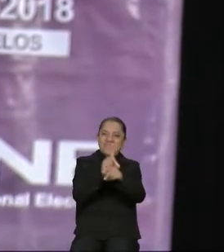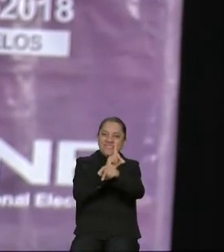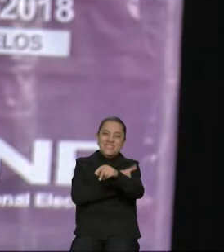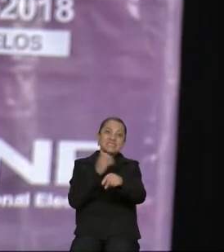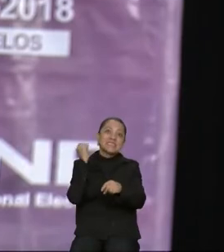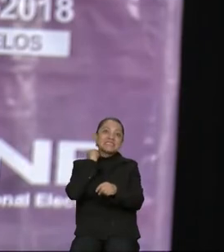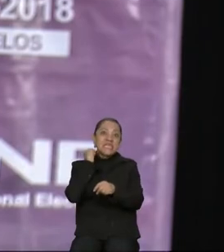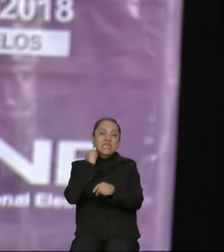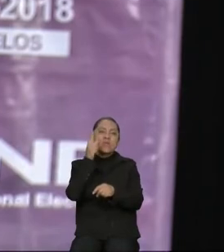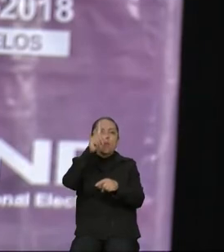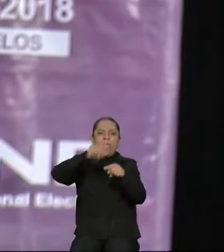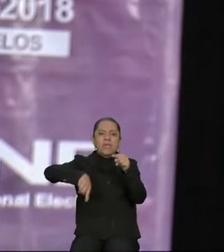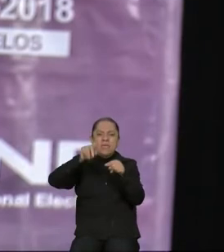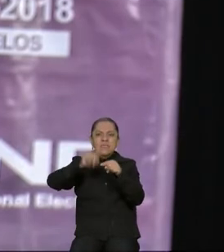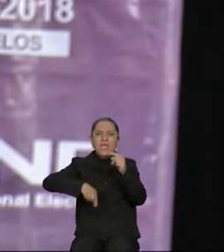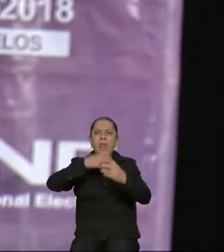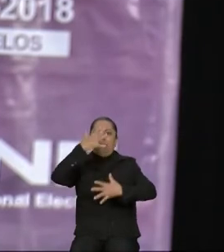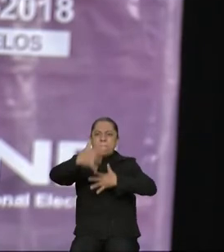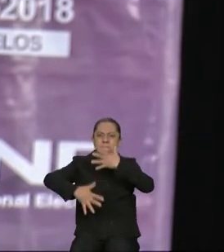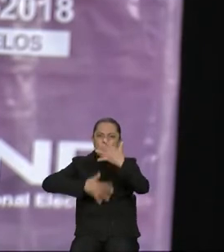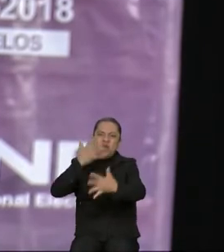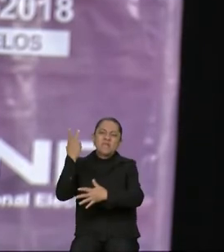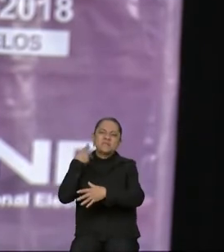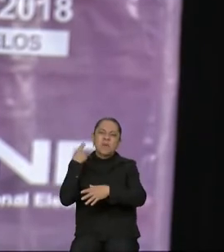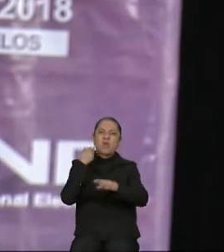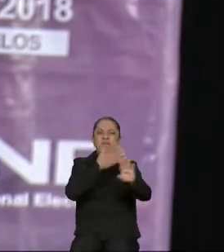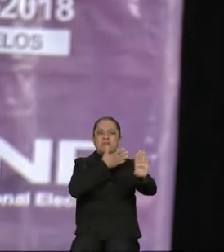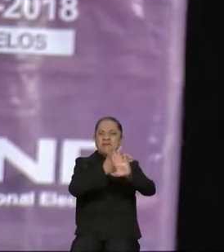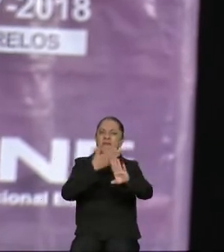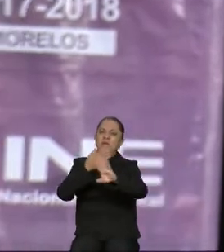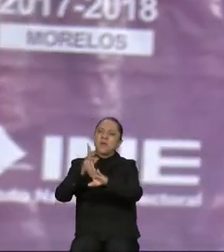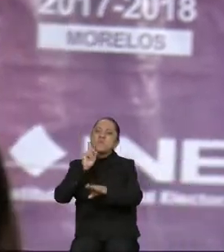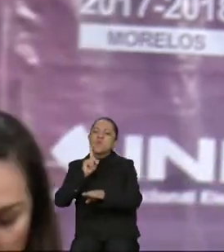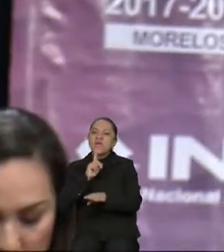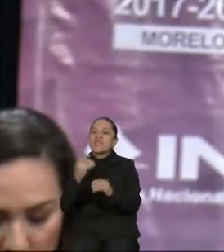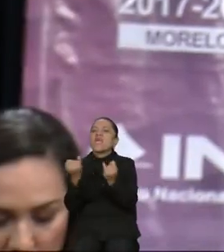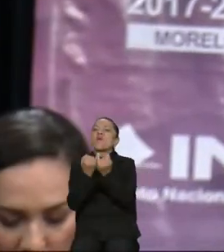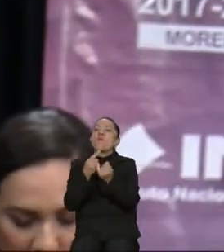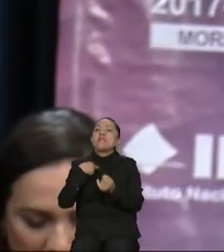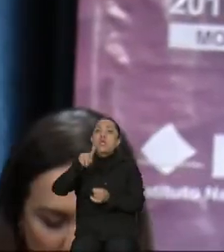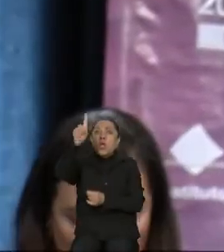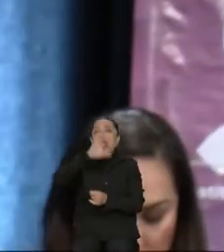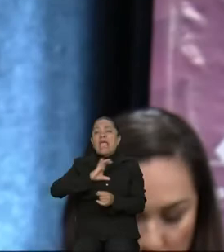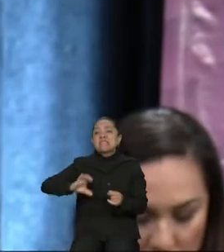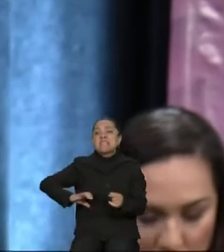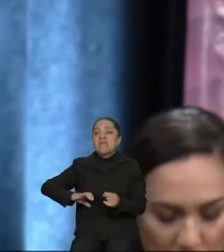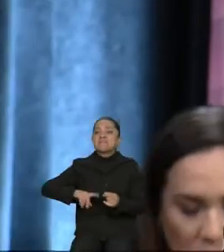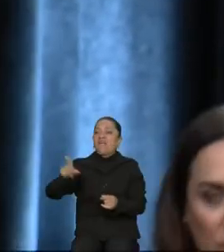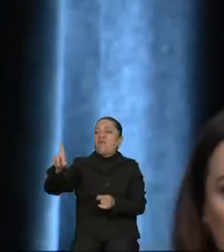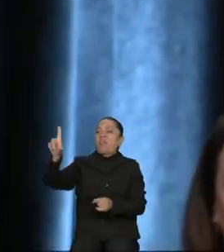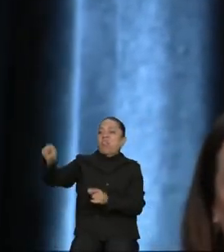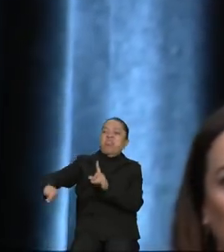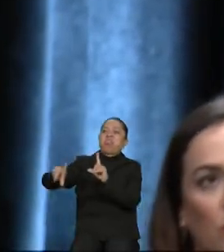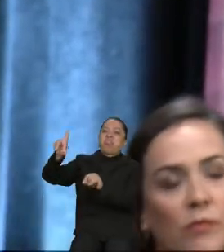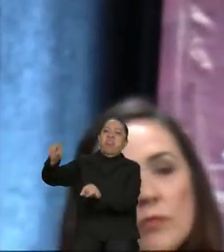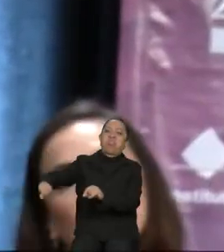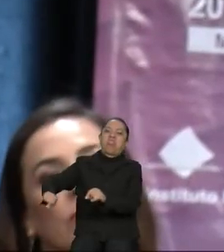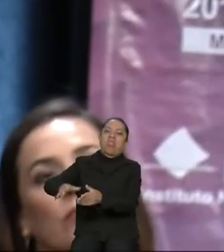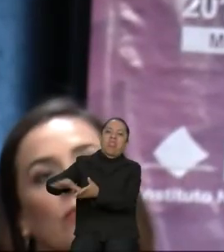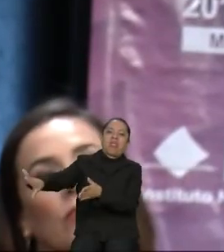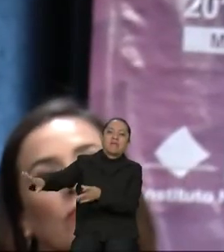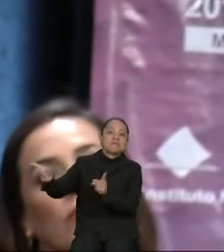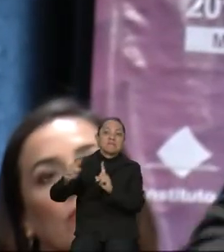violencia política contra las mujeres. Yo siento que desde el Senado tenemos